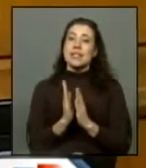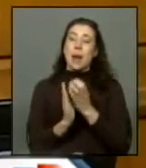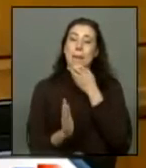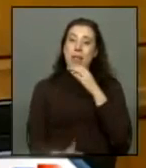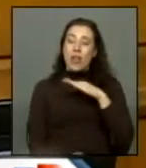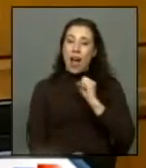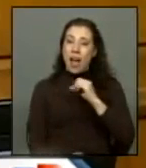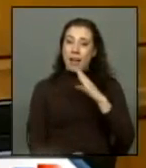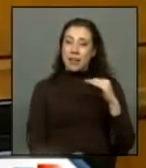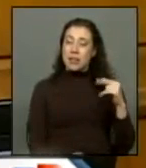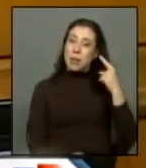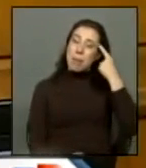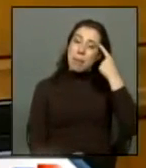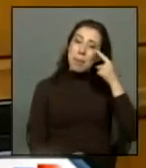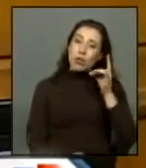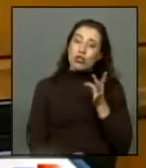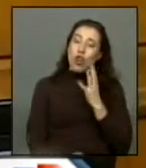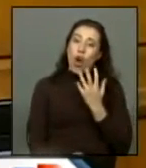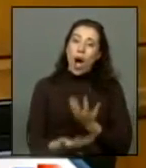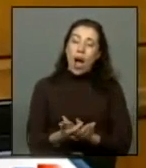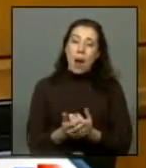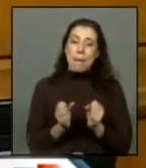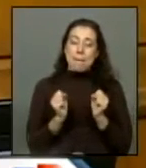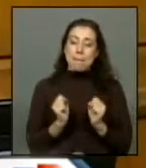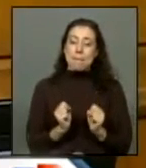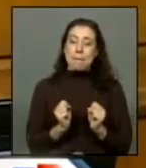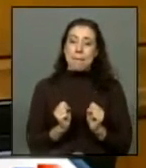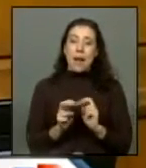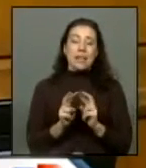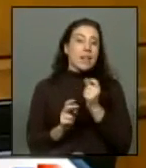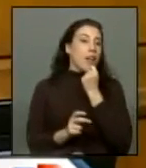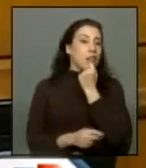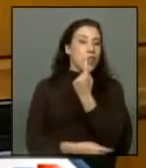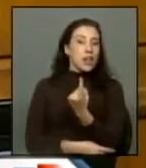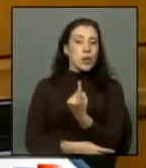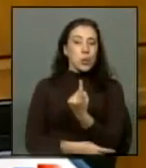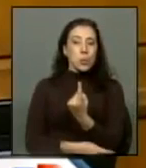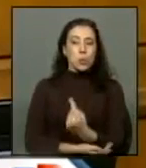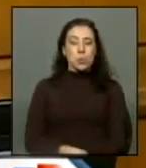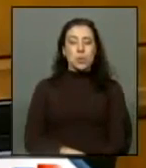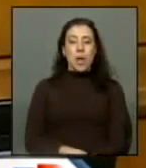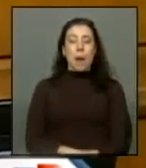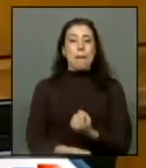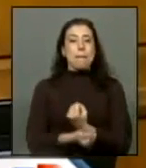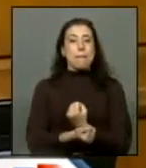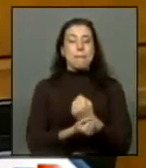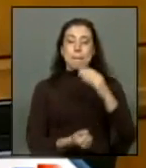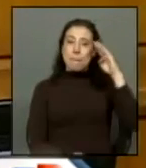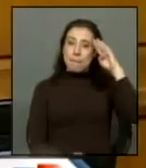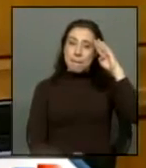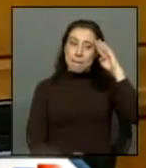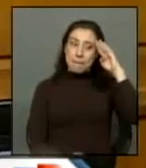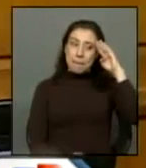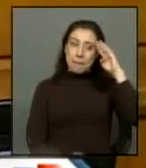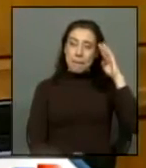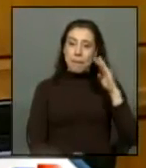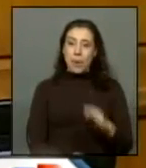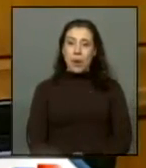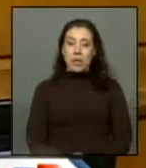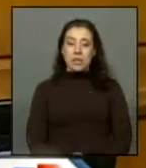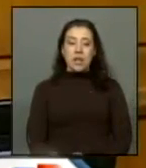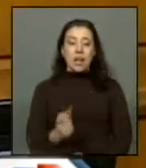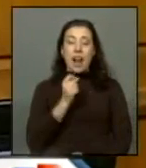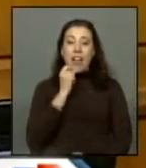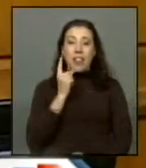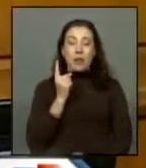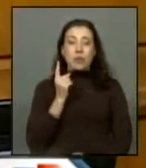embargo, solo existe la posibilidad de hacer estas denuncias en las policías, en carabineros, que son los que reciben esta